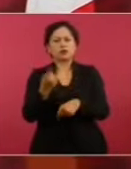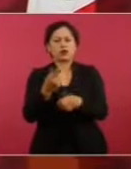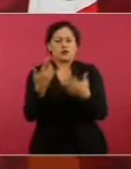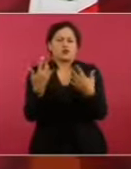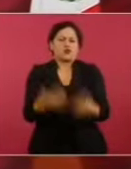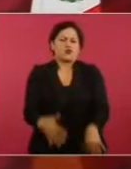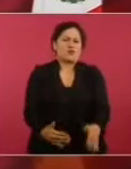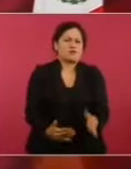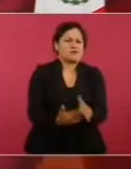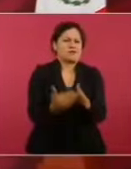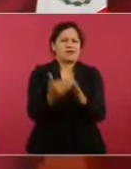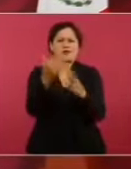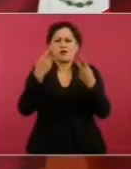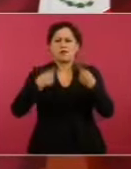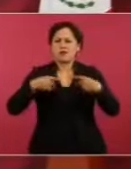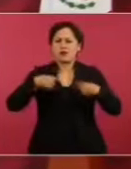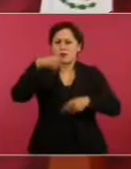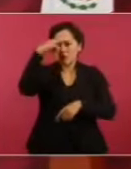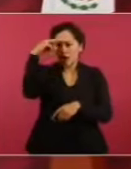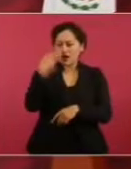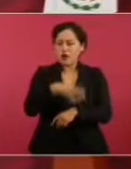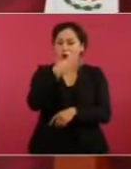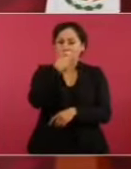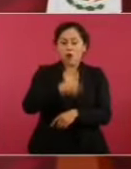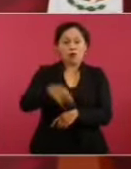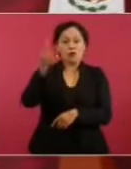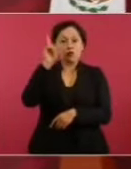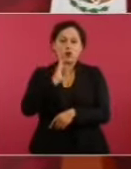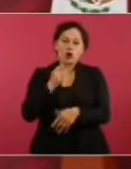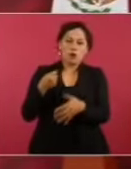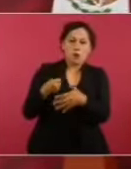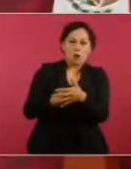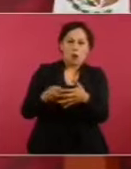libres, conscientes, que nunca se rindieron.